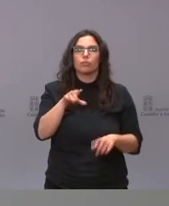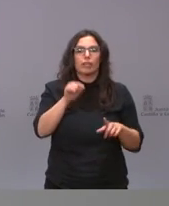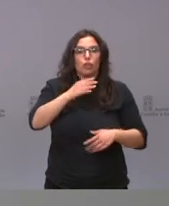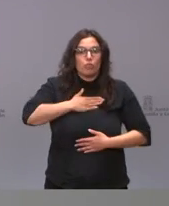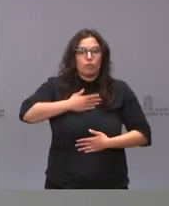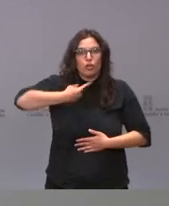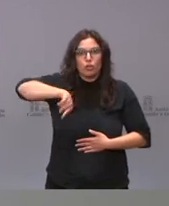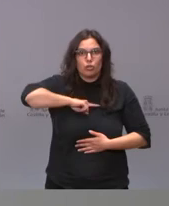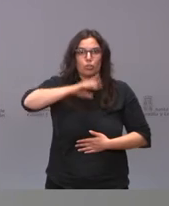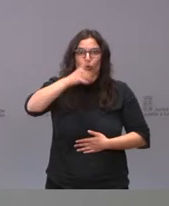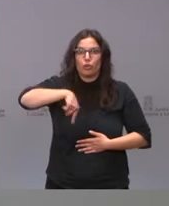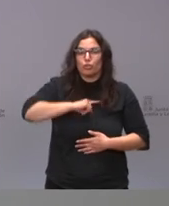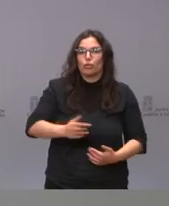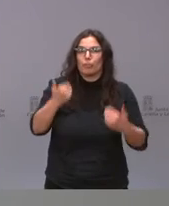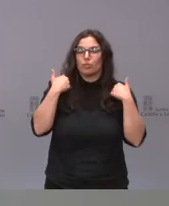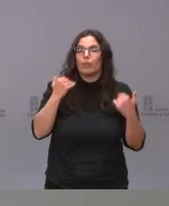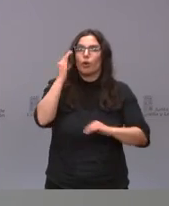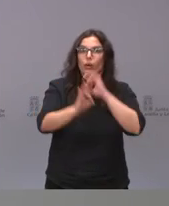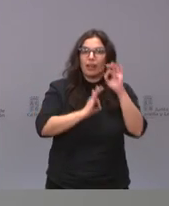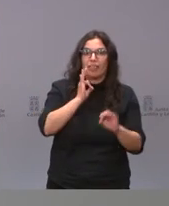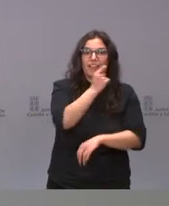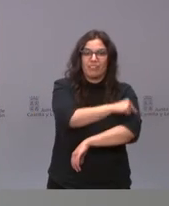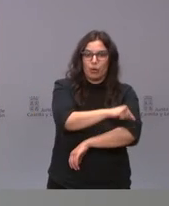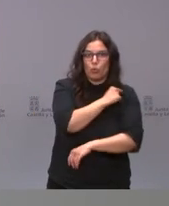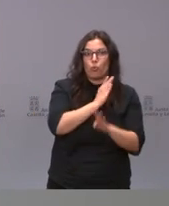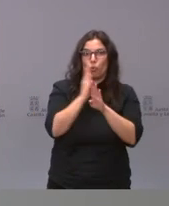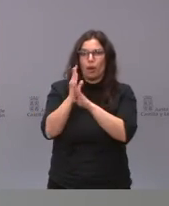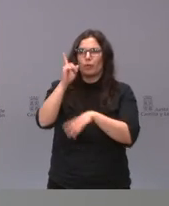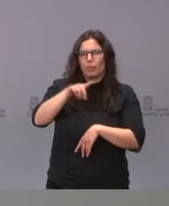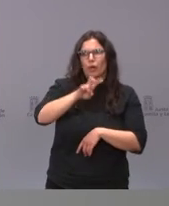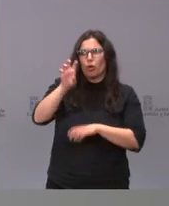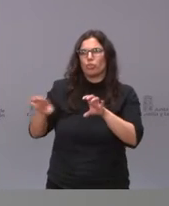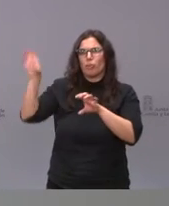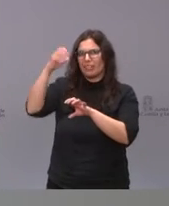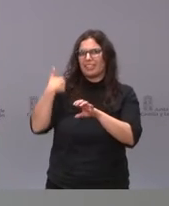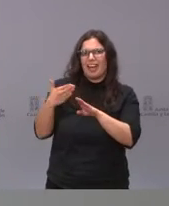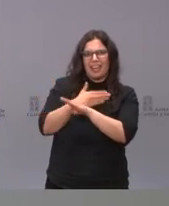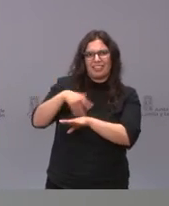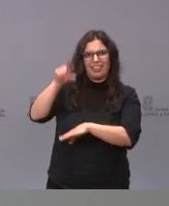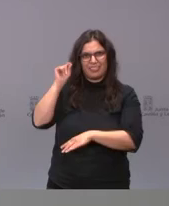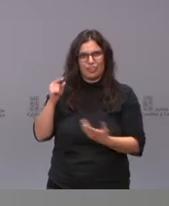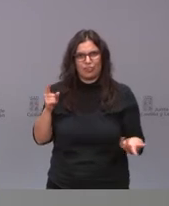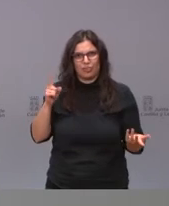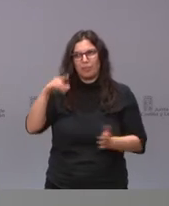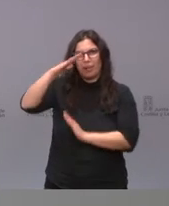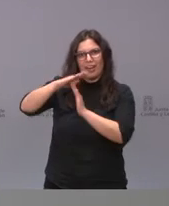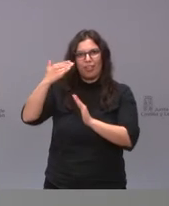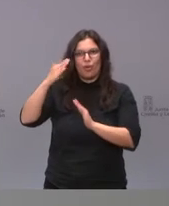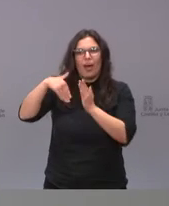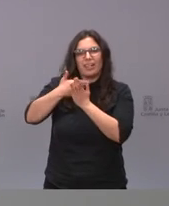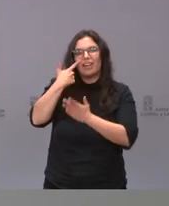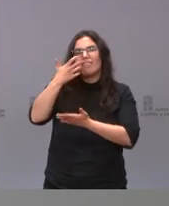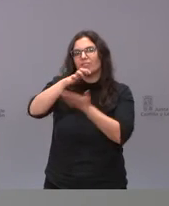porque organizamos y planificamos las vacunas pero es que en muchos países estaba ya tomada estaba paralizada hasta el